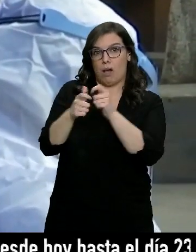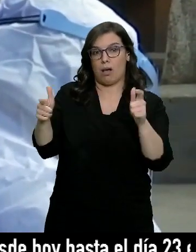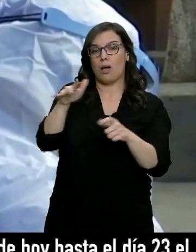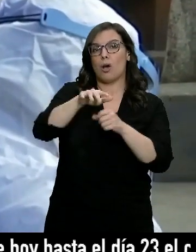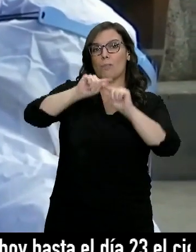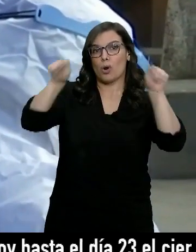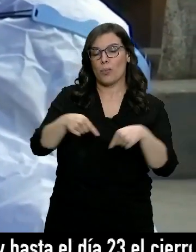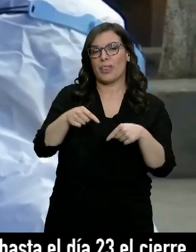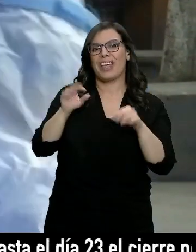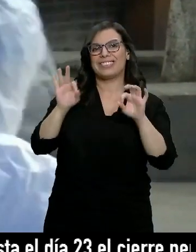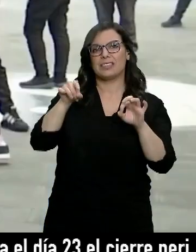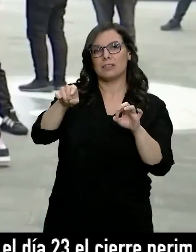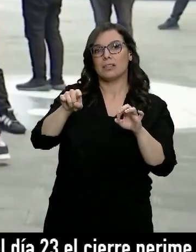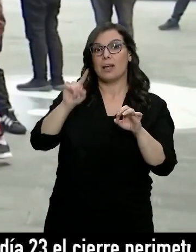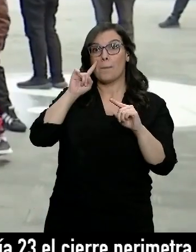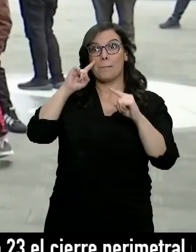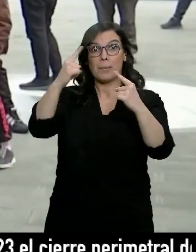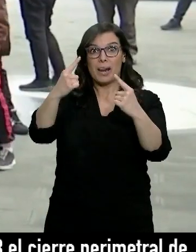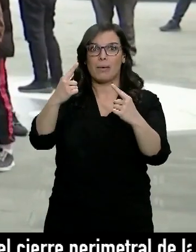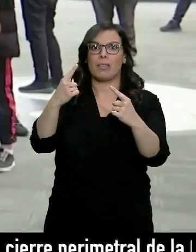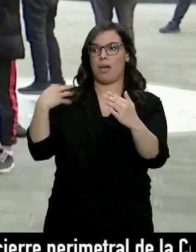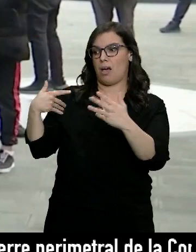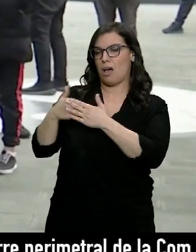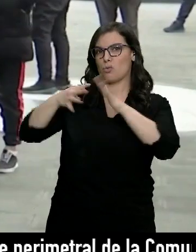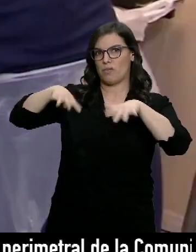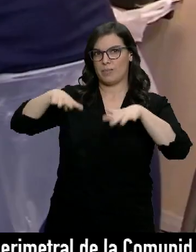provincia de Sichuan, el primero en los últimos nueve meses.